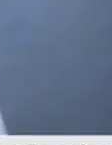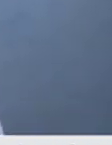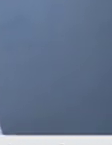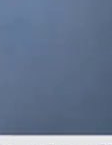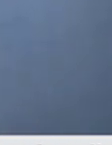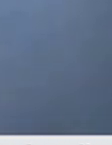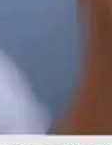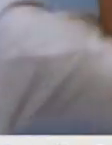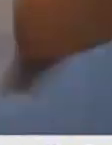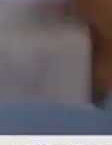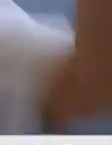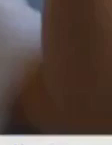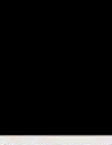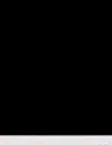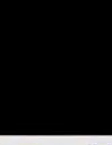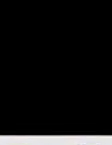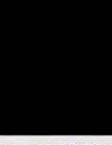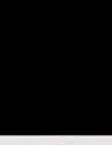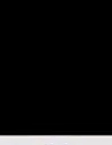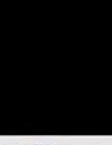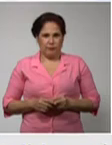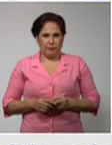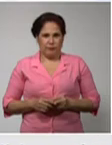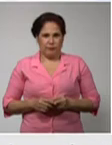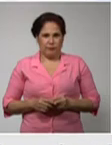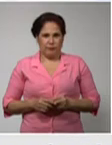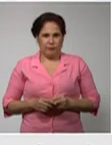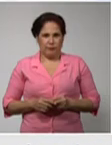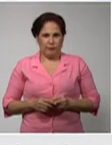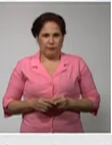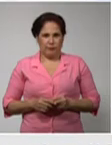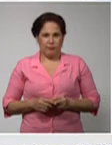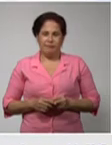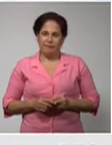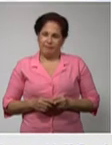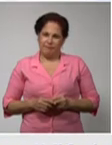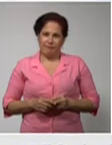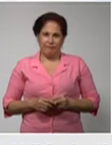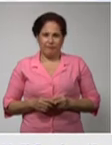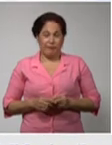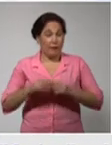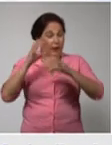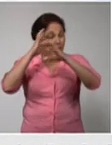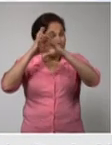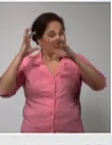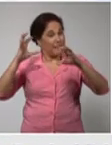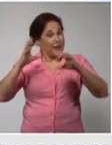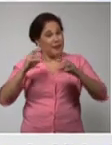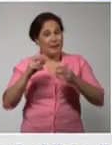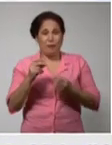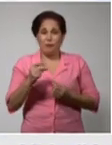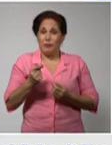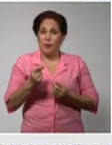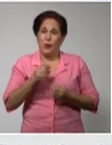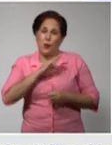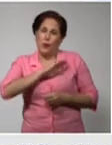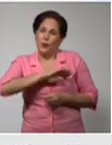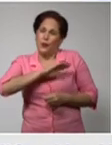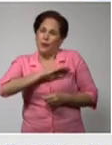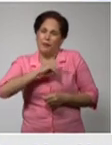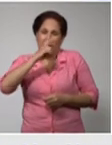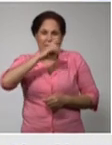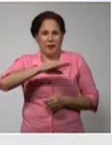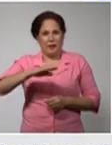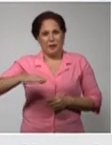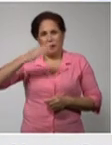conoce la inteligencia la picardía y la nobleza de nuestros niños en